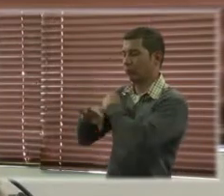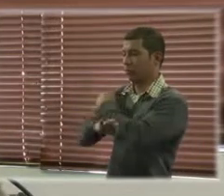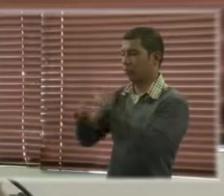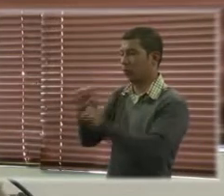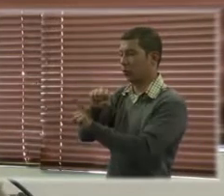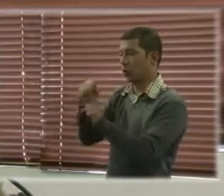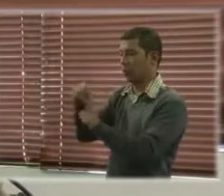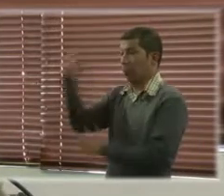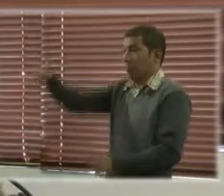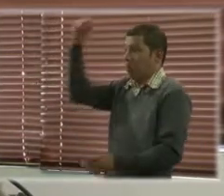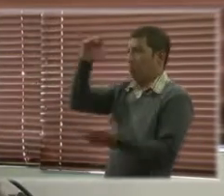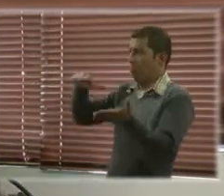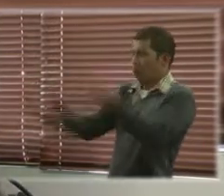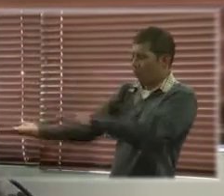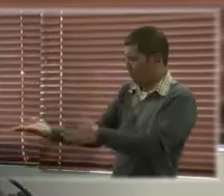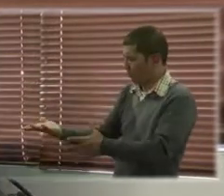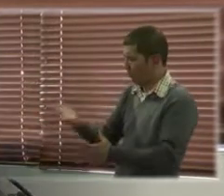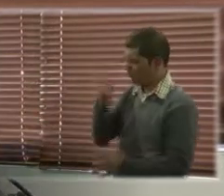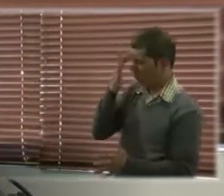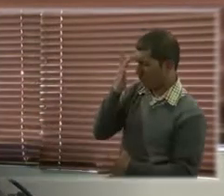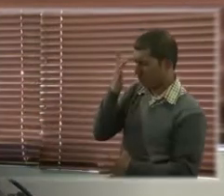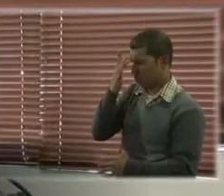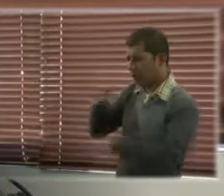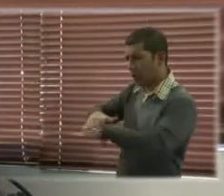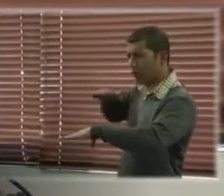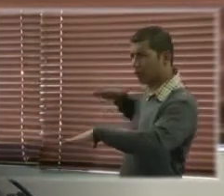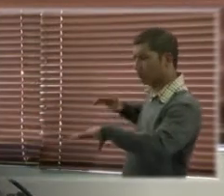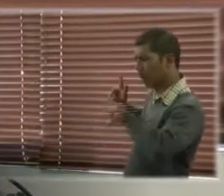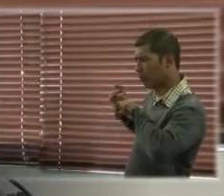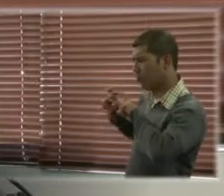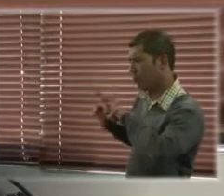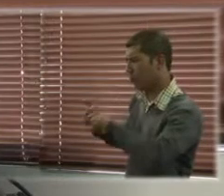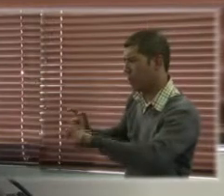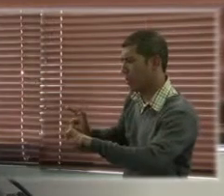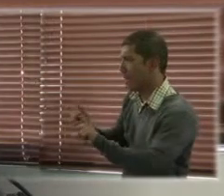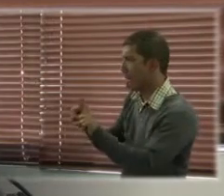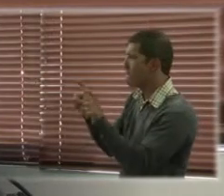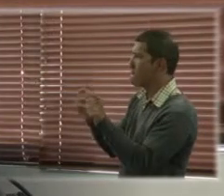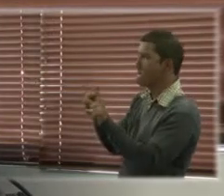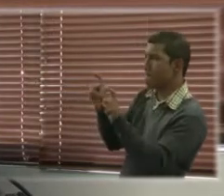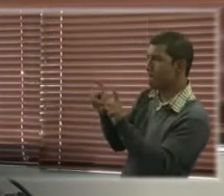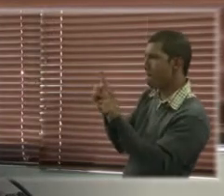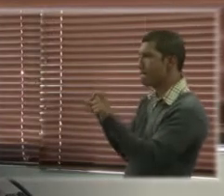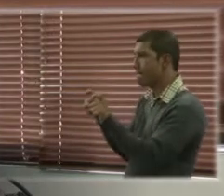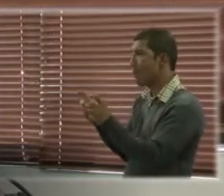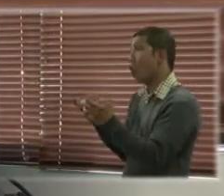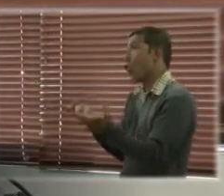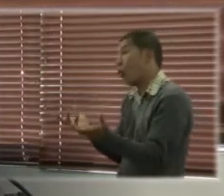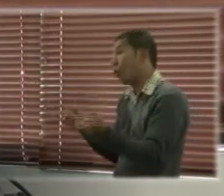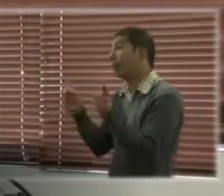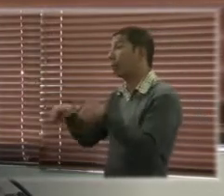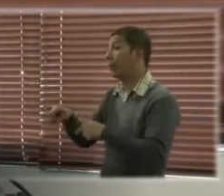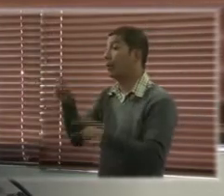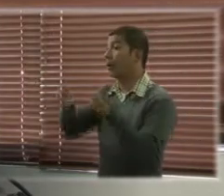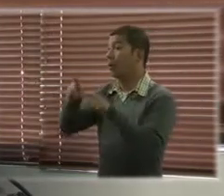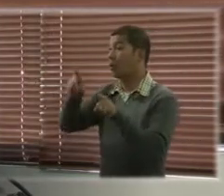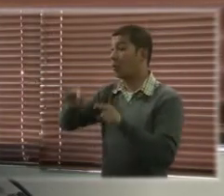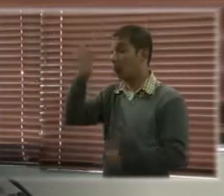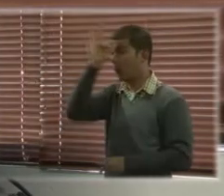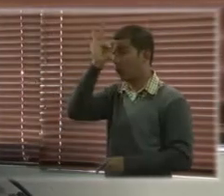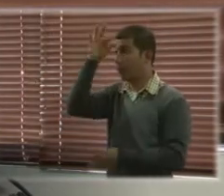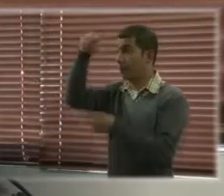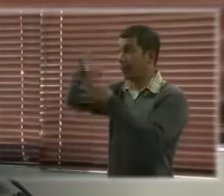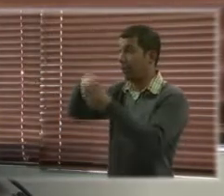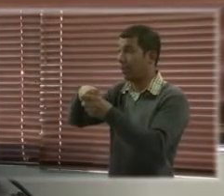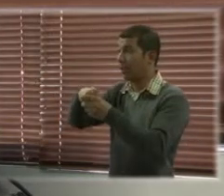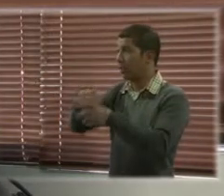proteger a las mujeres internadas en ese hospital porque además eran víctimas de violación sexual por parte de personal